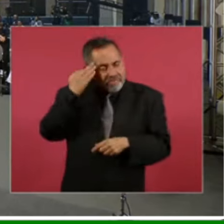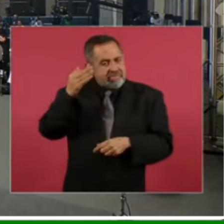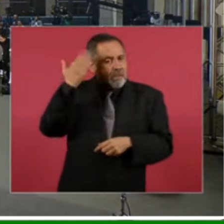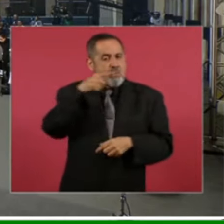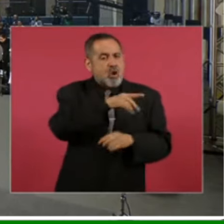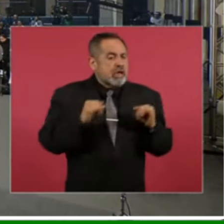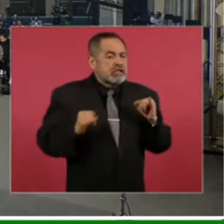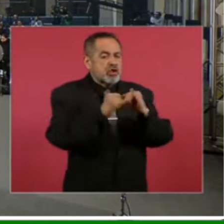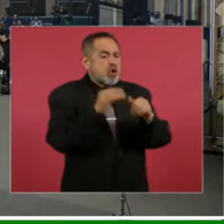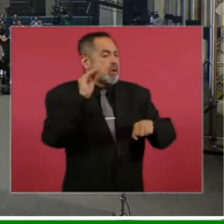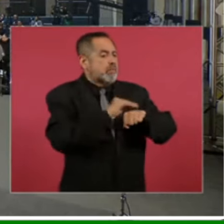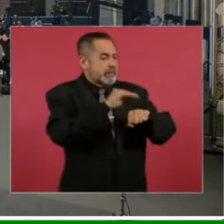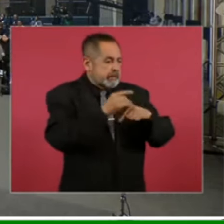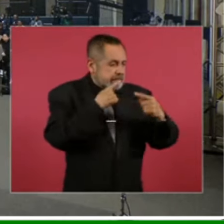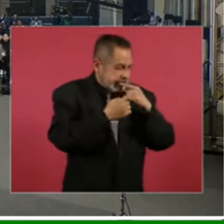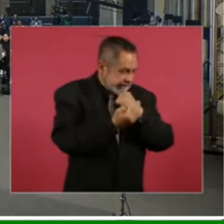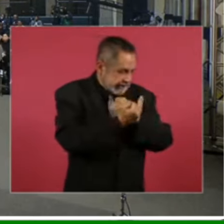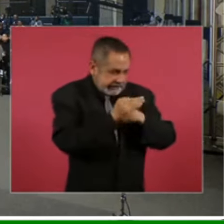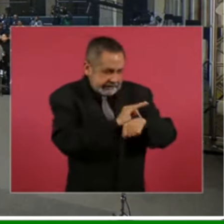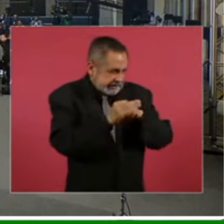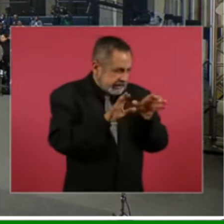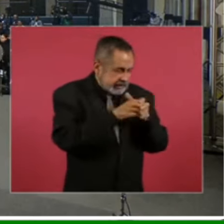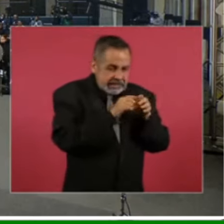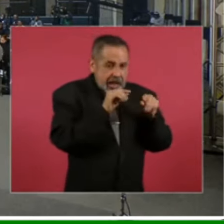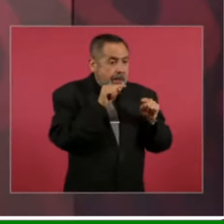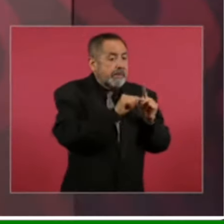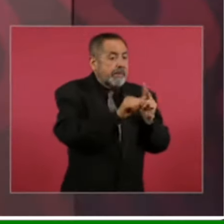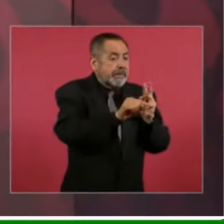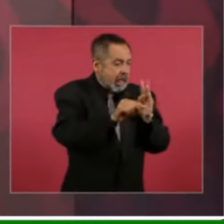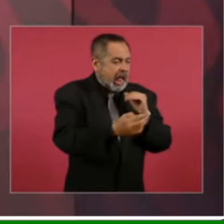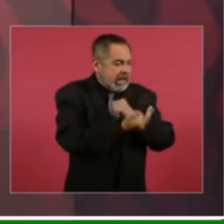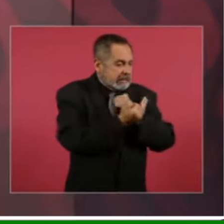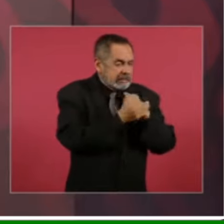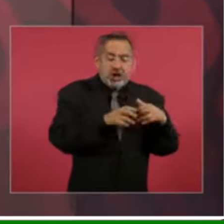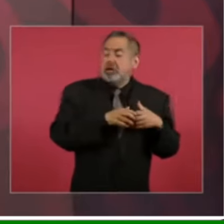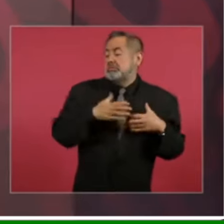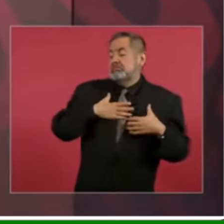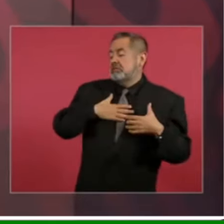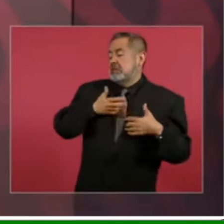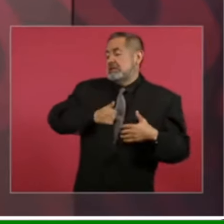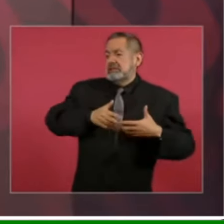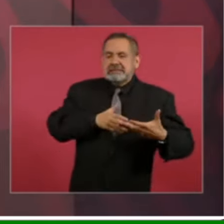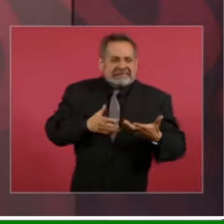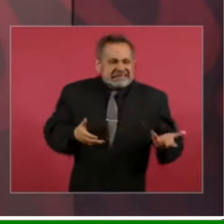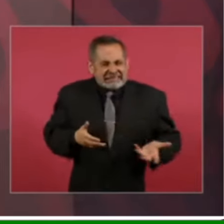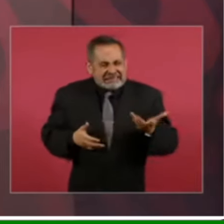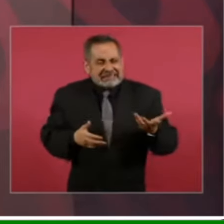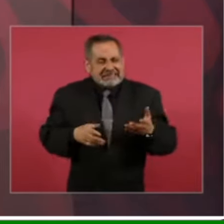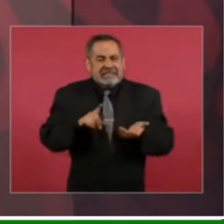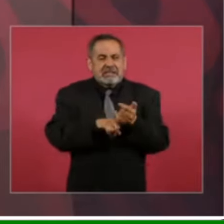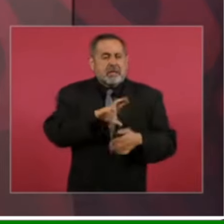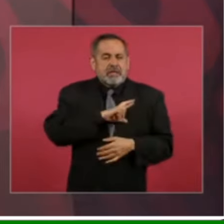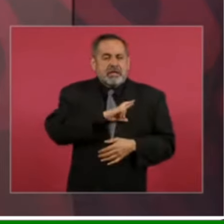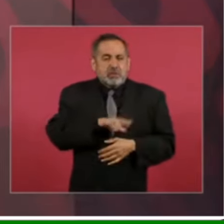entonces andamiaje que se estableció durante el periodo neoliberal para proteger intereses